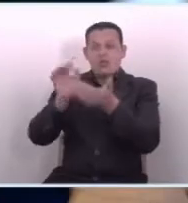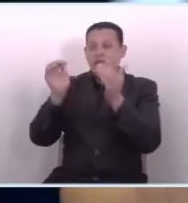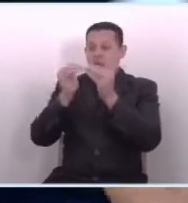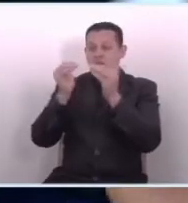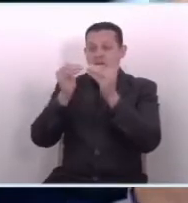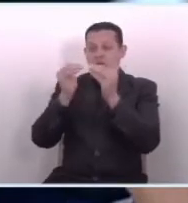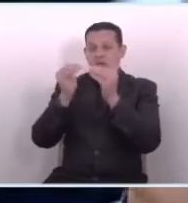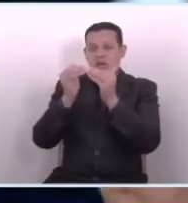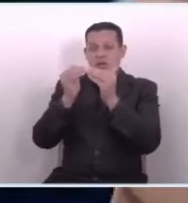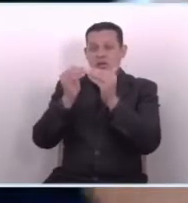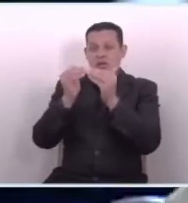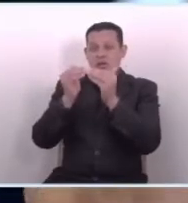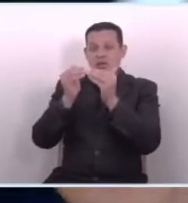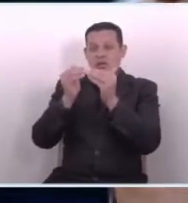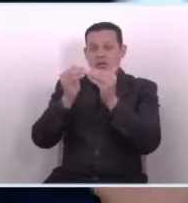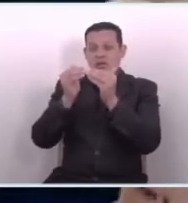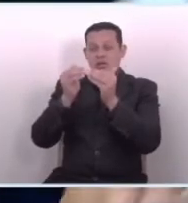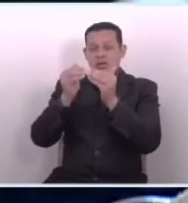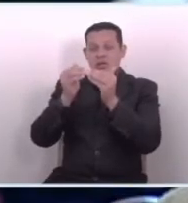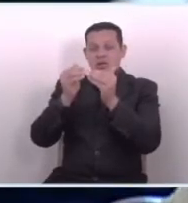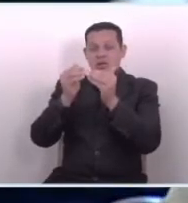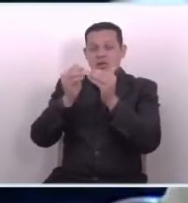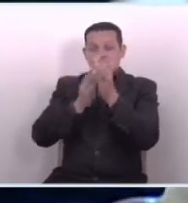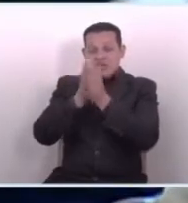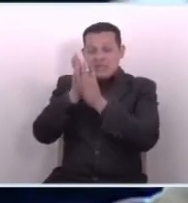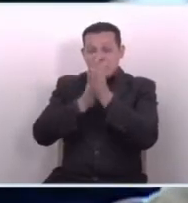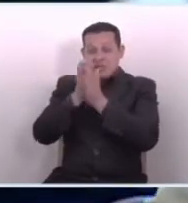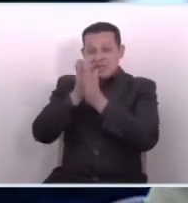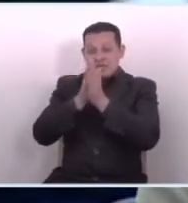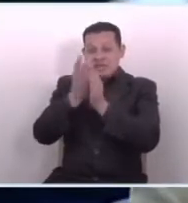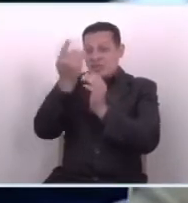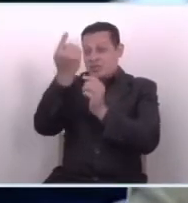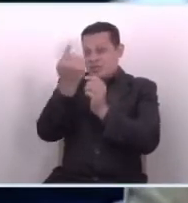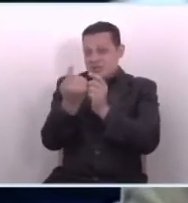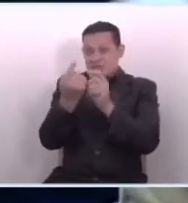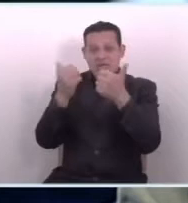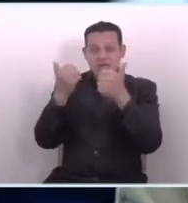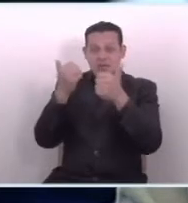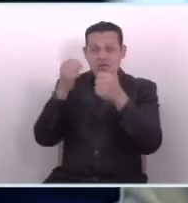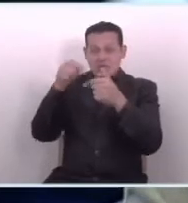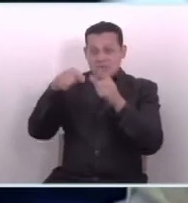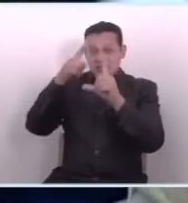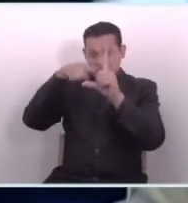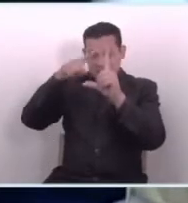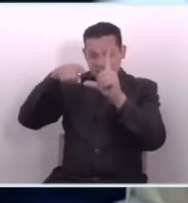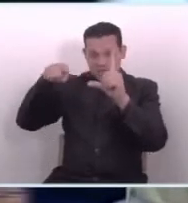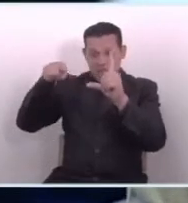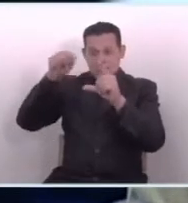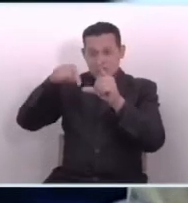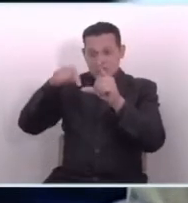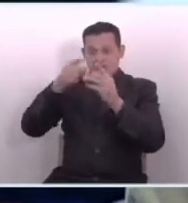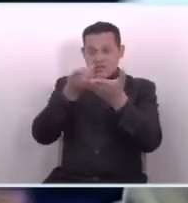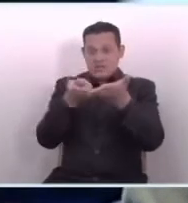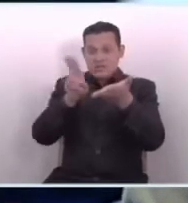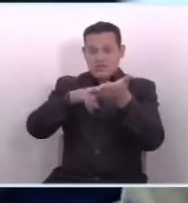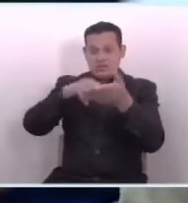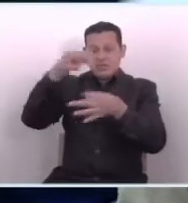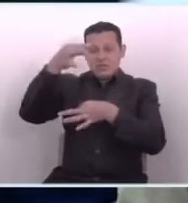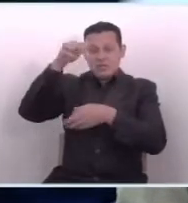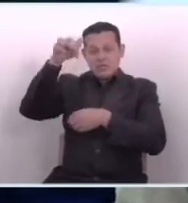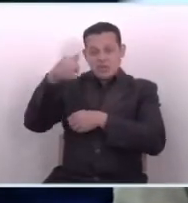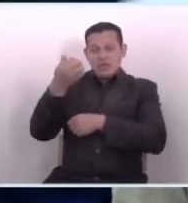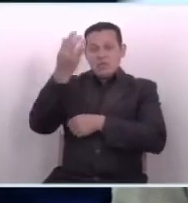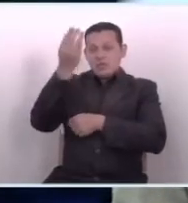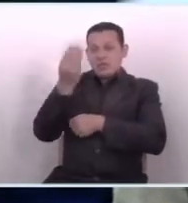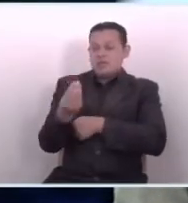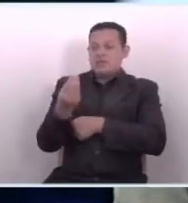sino también porque se juegan intereses de mucha gente que depende de estas estadísticas, que depende de estos registros y que hoy por